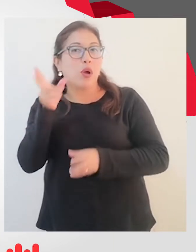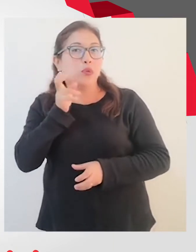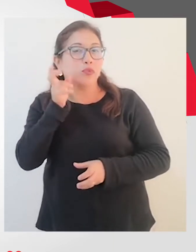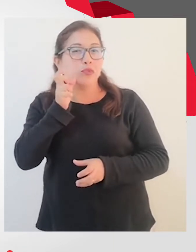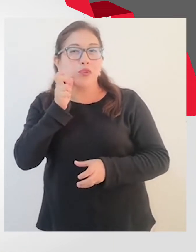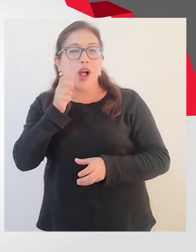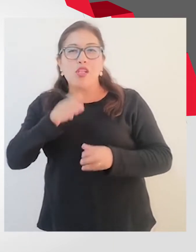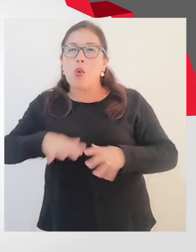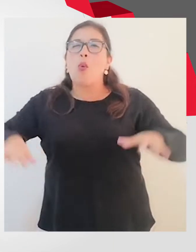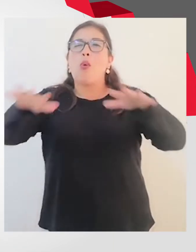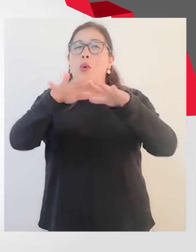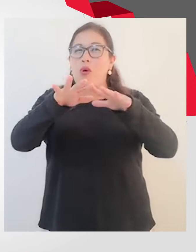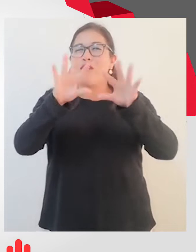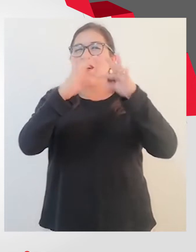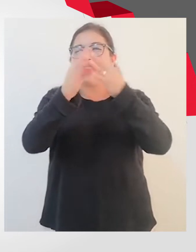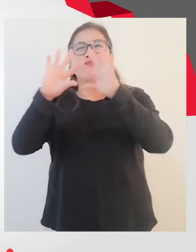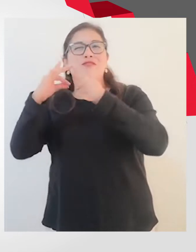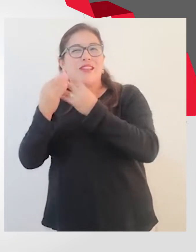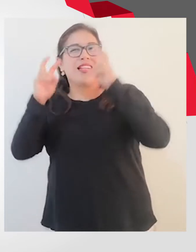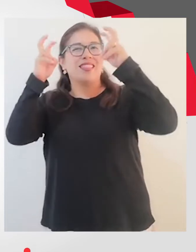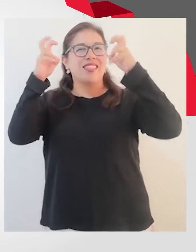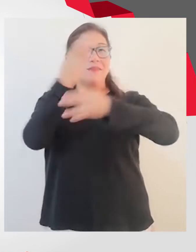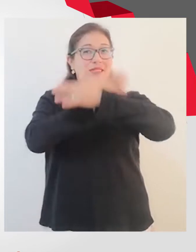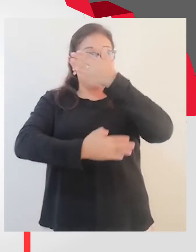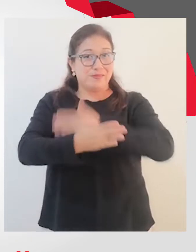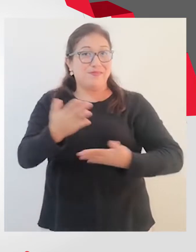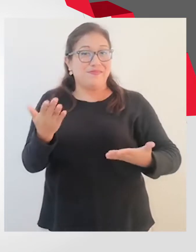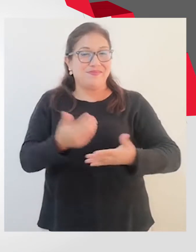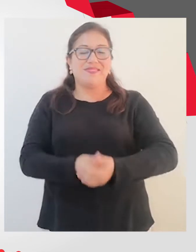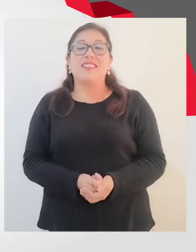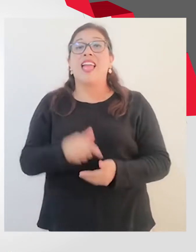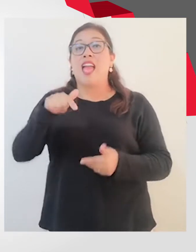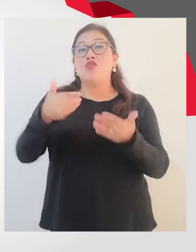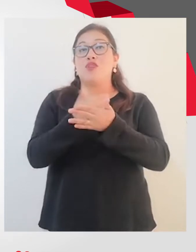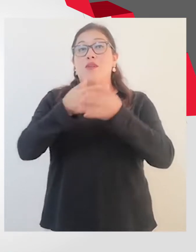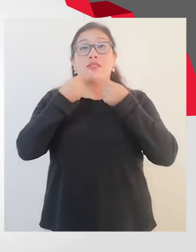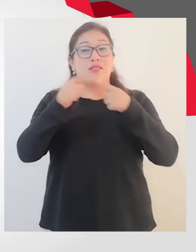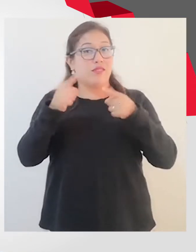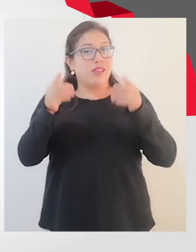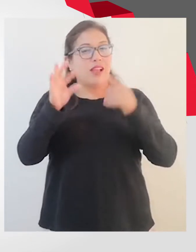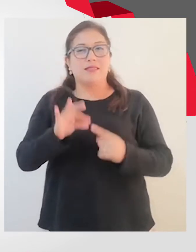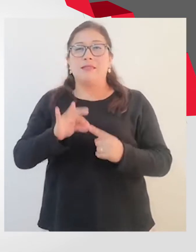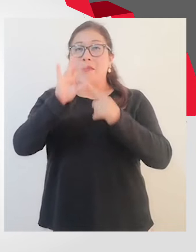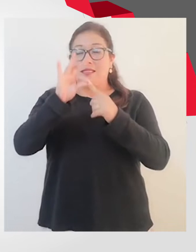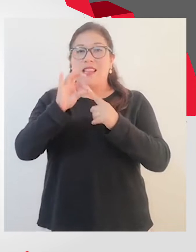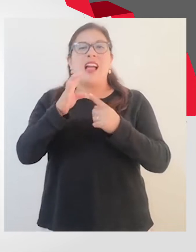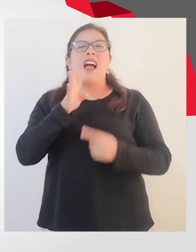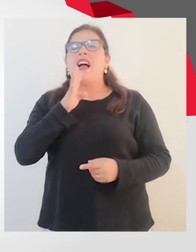para llevarles las noticias sobre la temática de discapacidad. Y hoy en esta edición especial